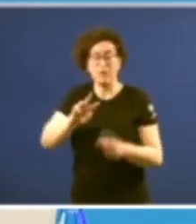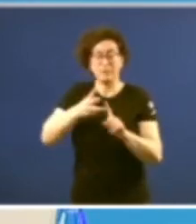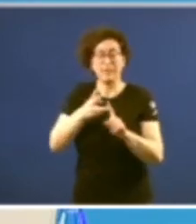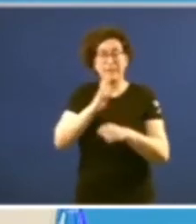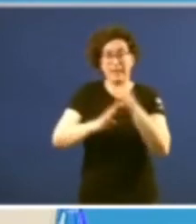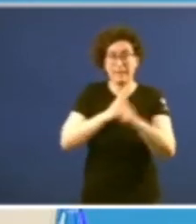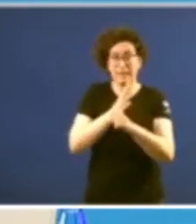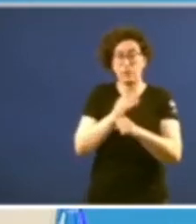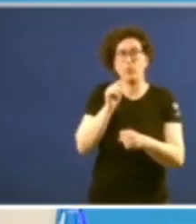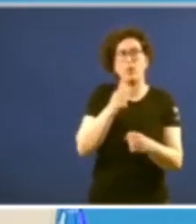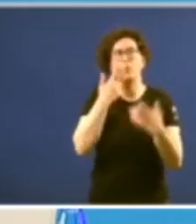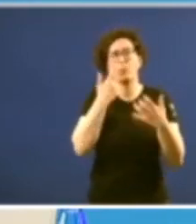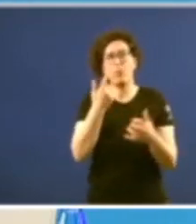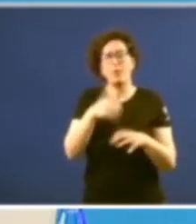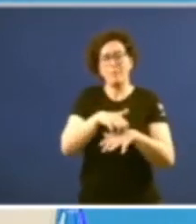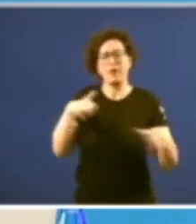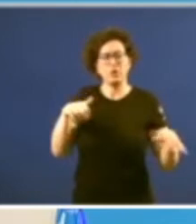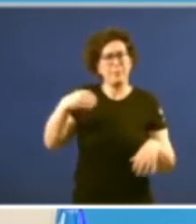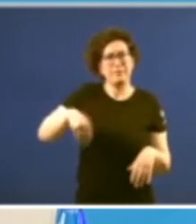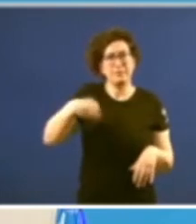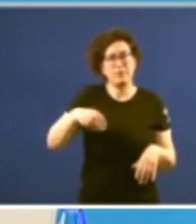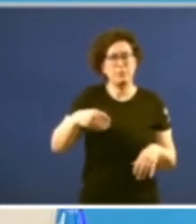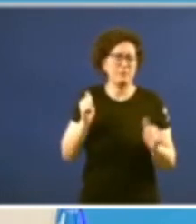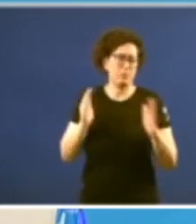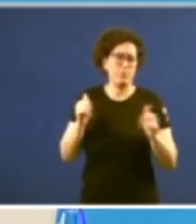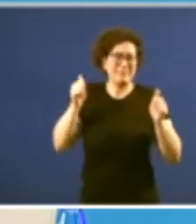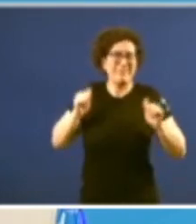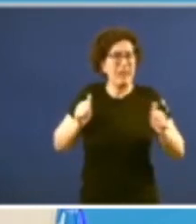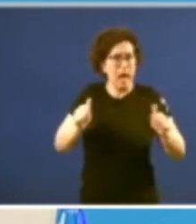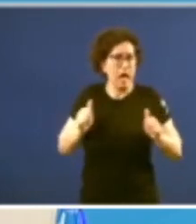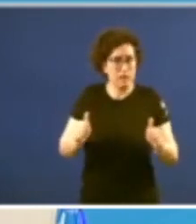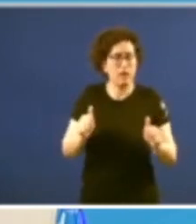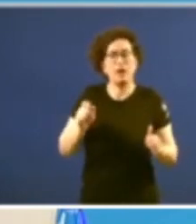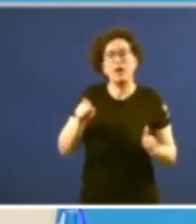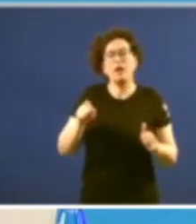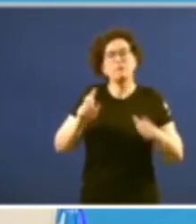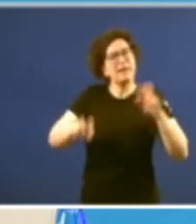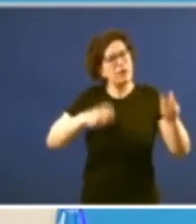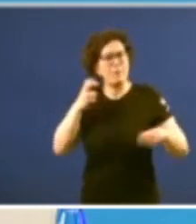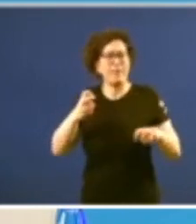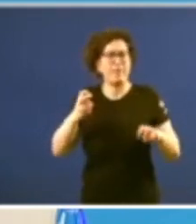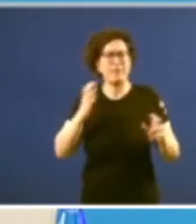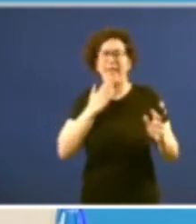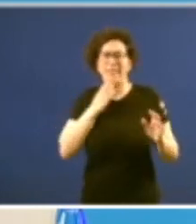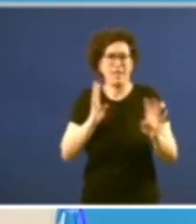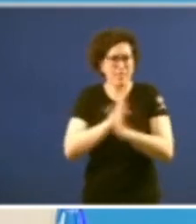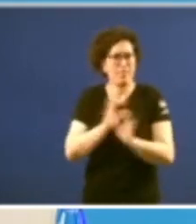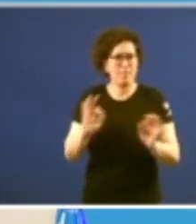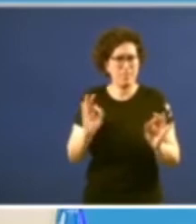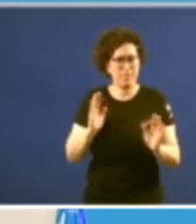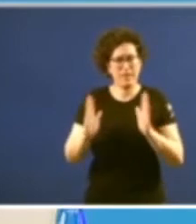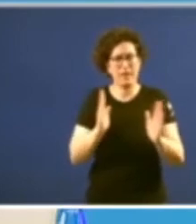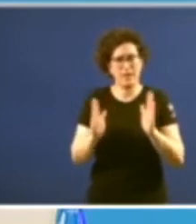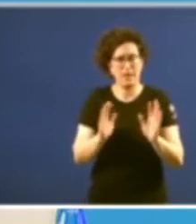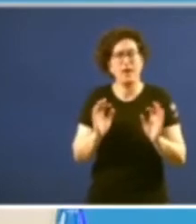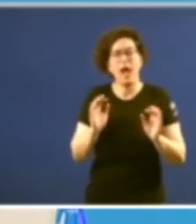legislatura que está marcada por una mayoría del presidente Manuel Fraga se produce una cierta renovación generacional y al final